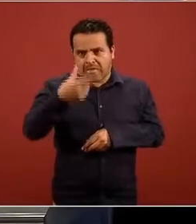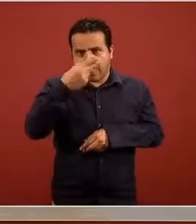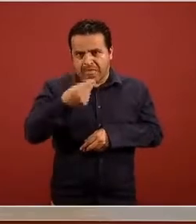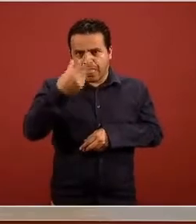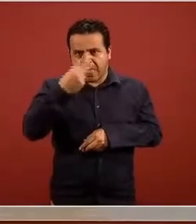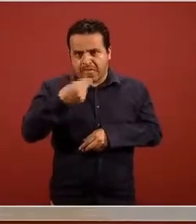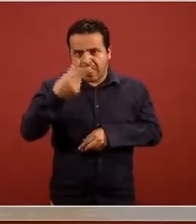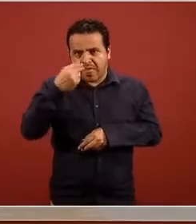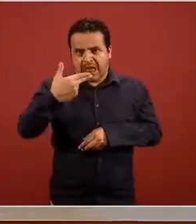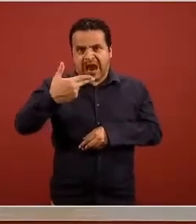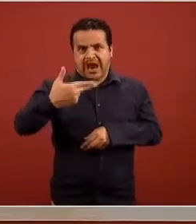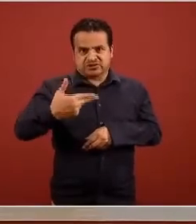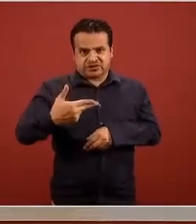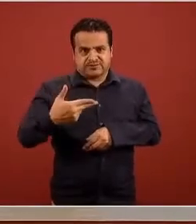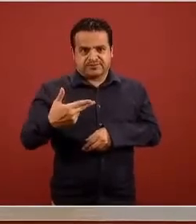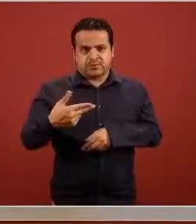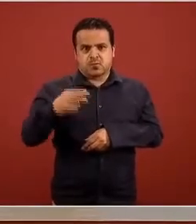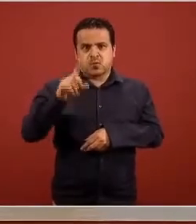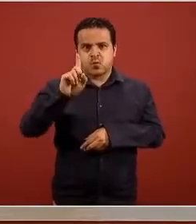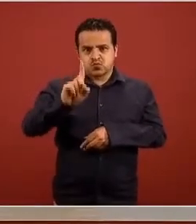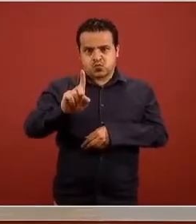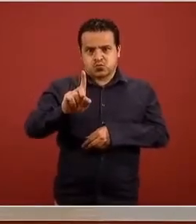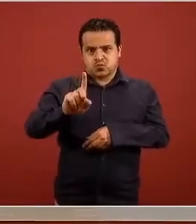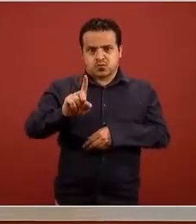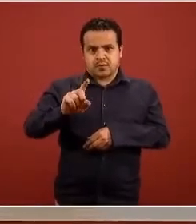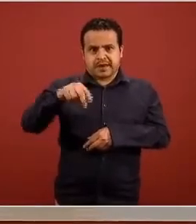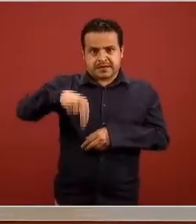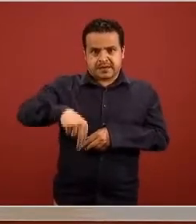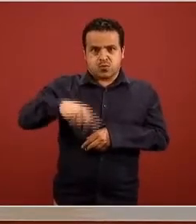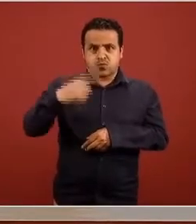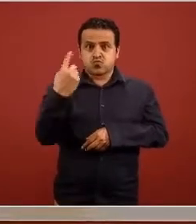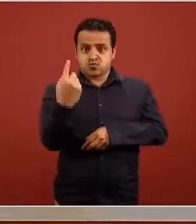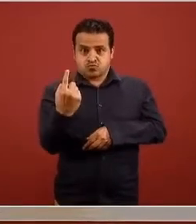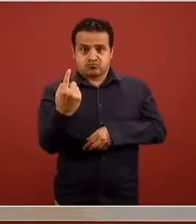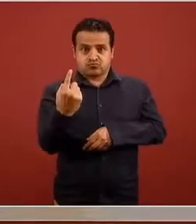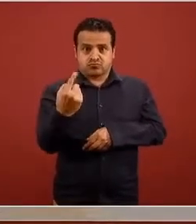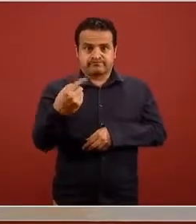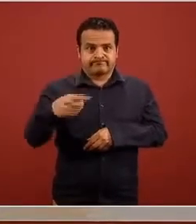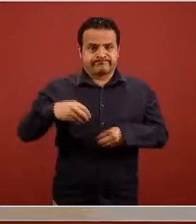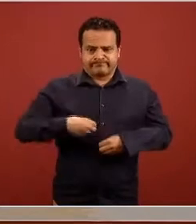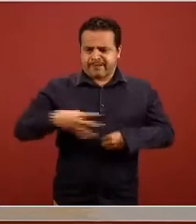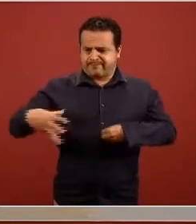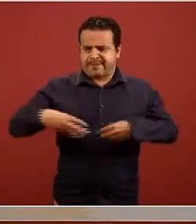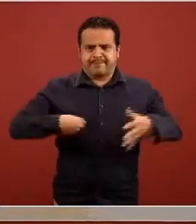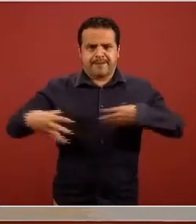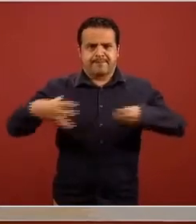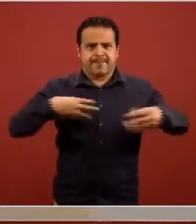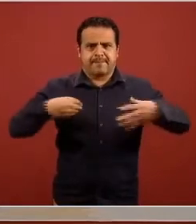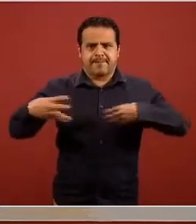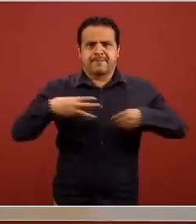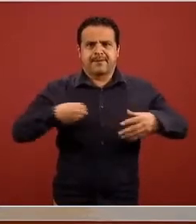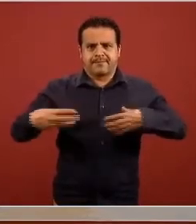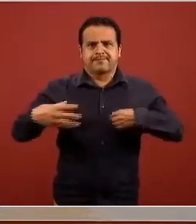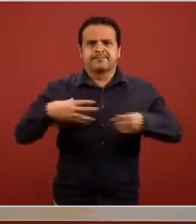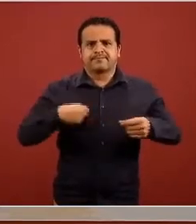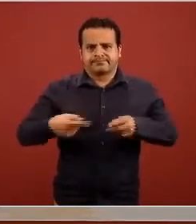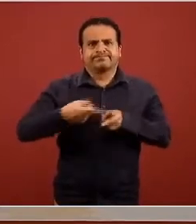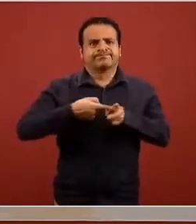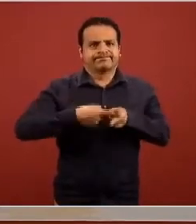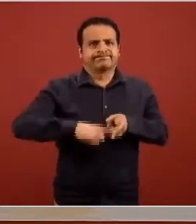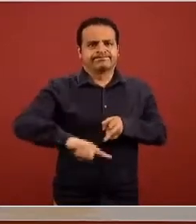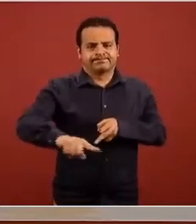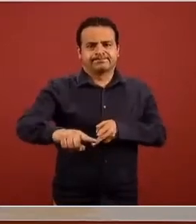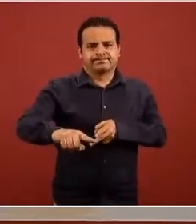importante y por eso lo traigo a colación porque se activaron los distintos mecanismos que se contemplan